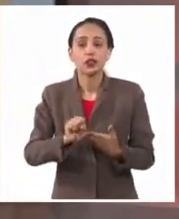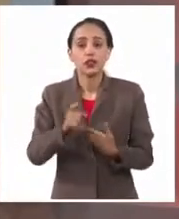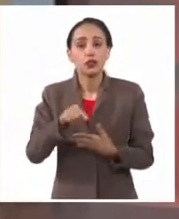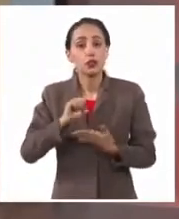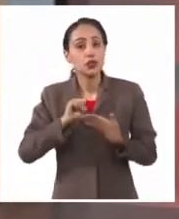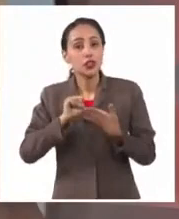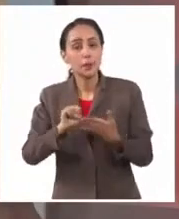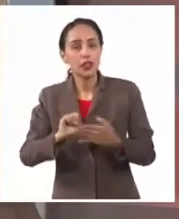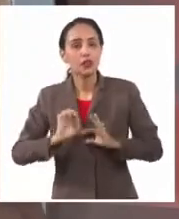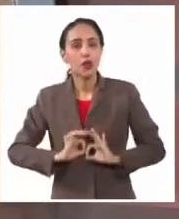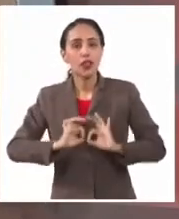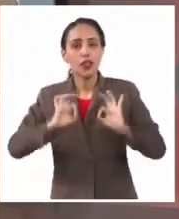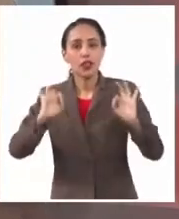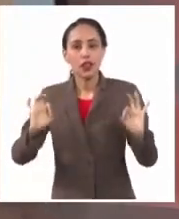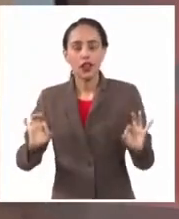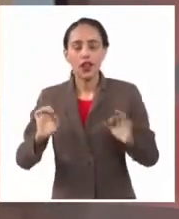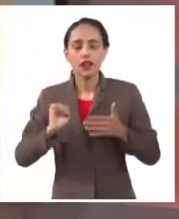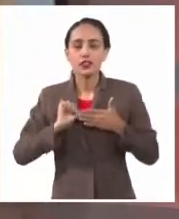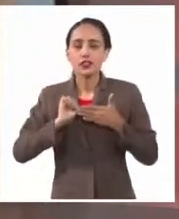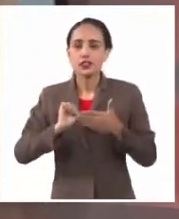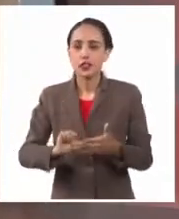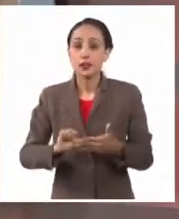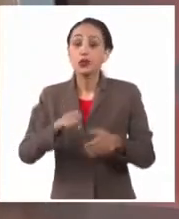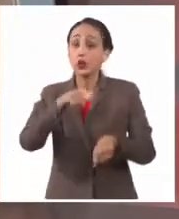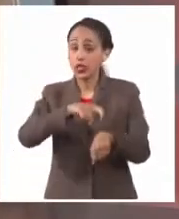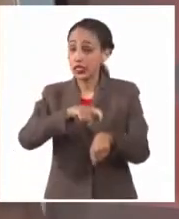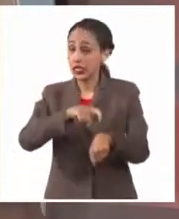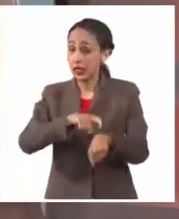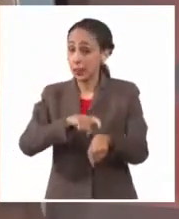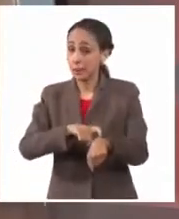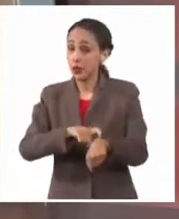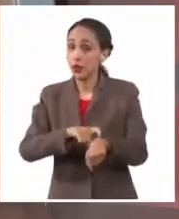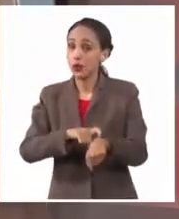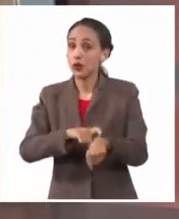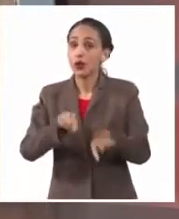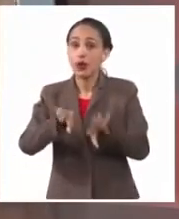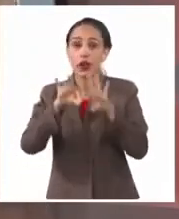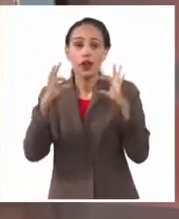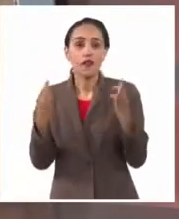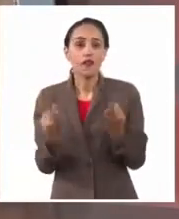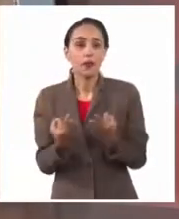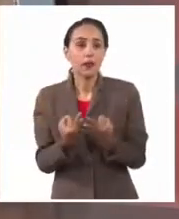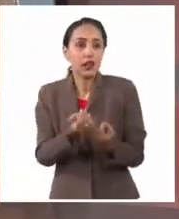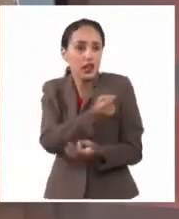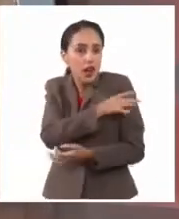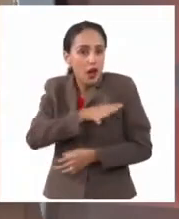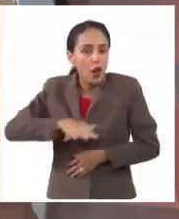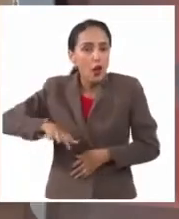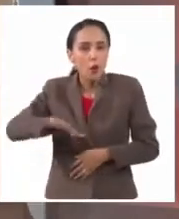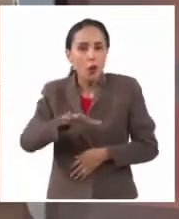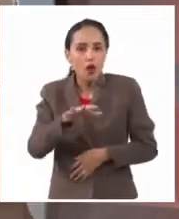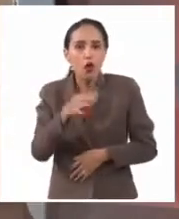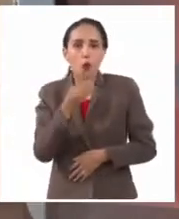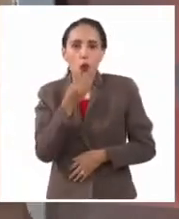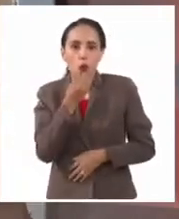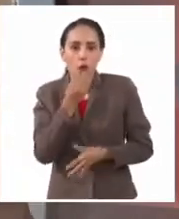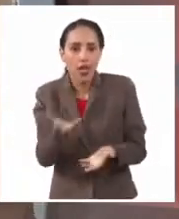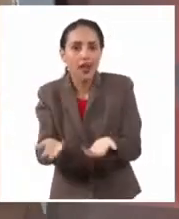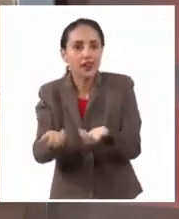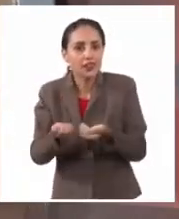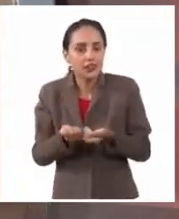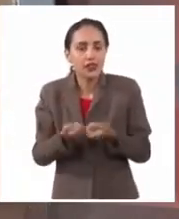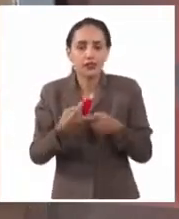servicio de calidad, un servicio en tiempo, de manera que la familia y que la población cubana o la población